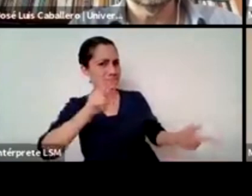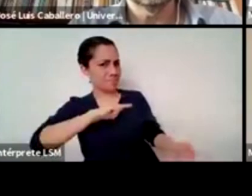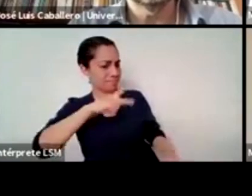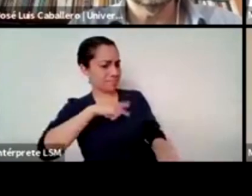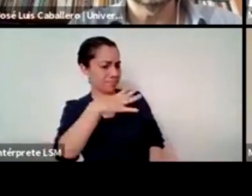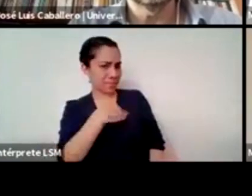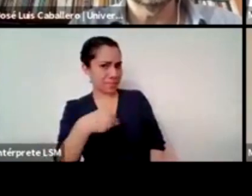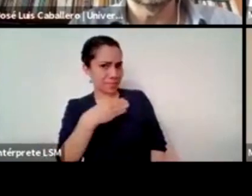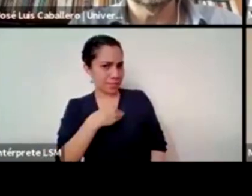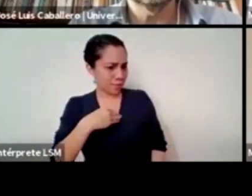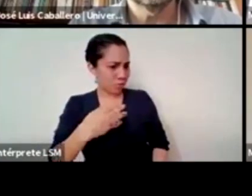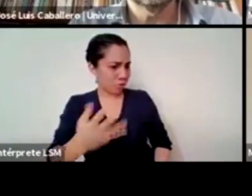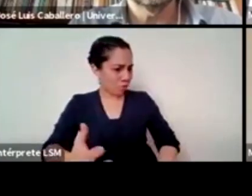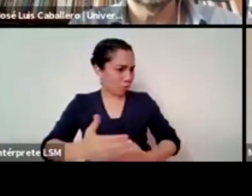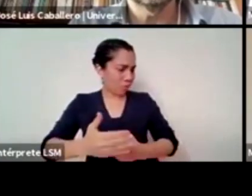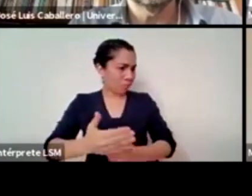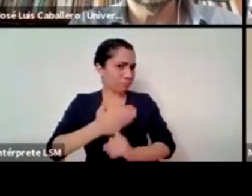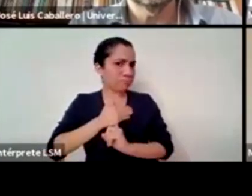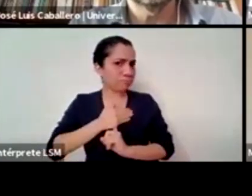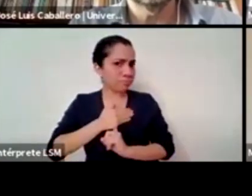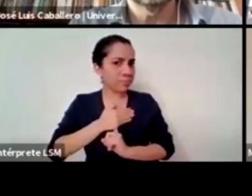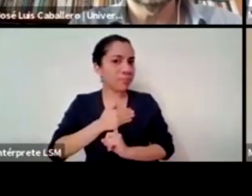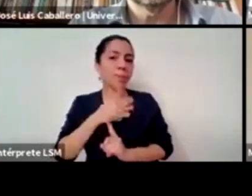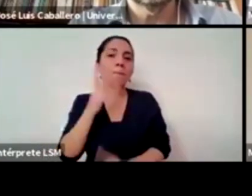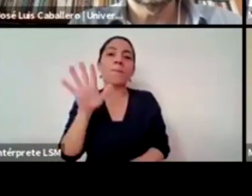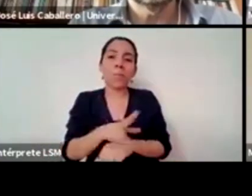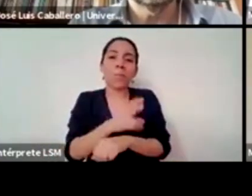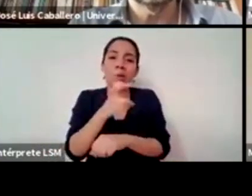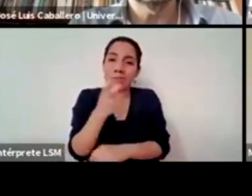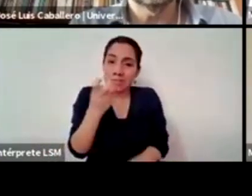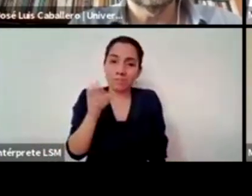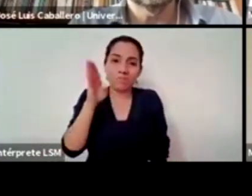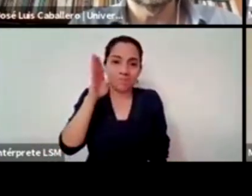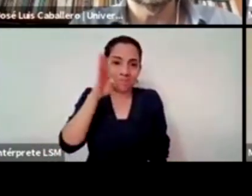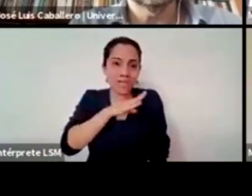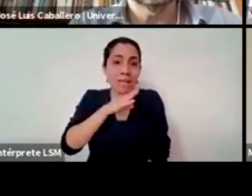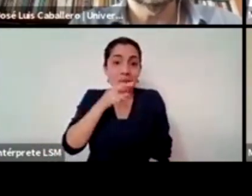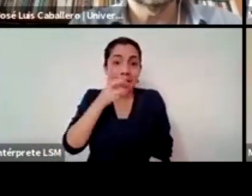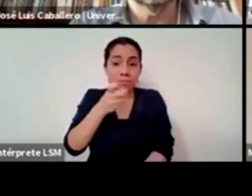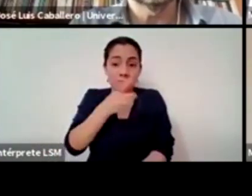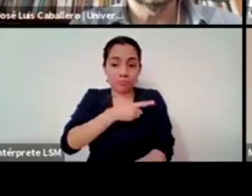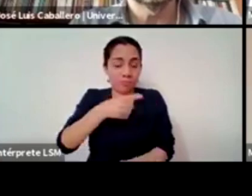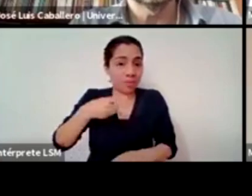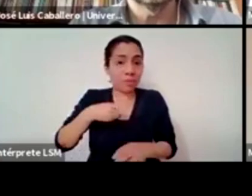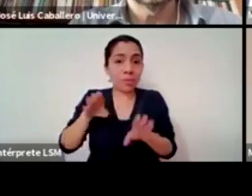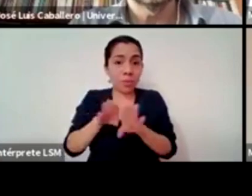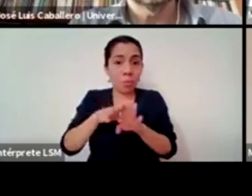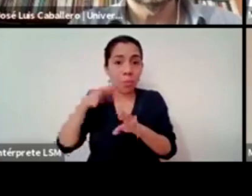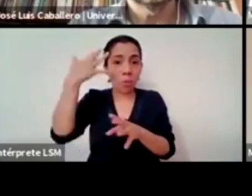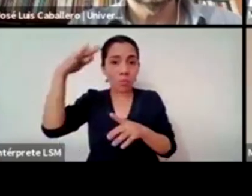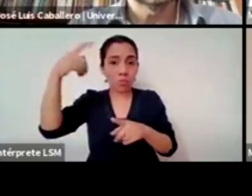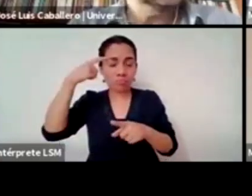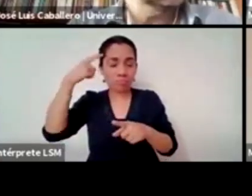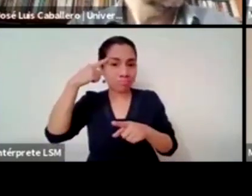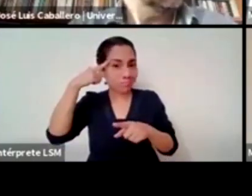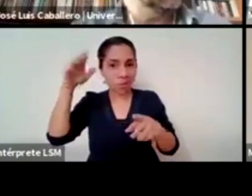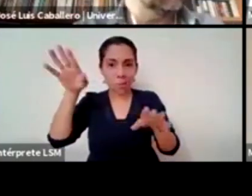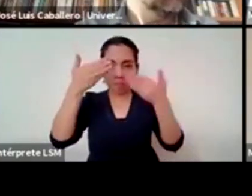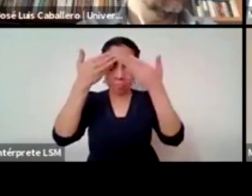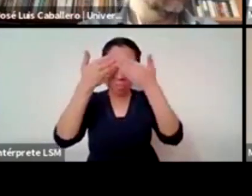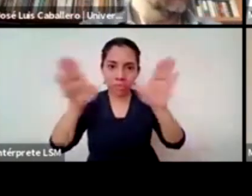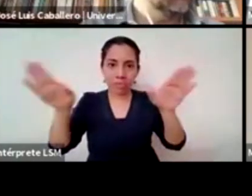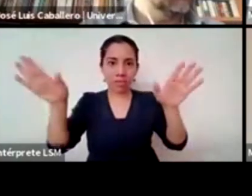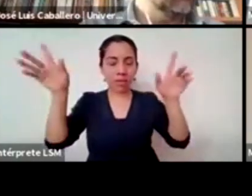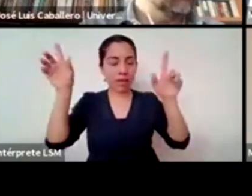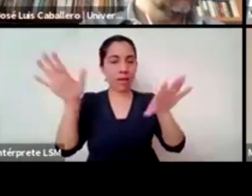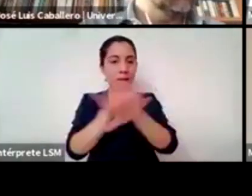pertenece por eso hablaba de un territorio a colonizar entonces yo creo que esto lo que nos lleva es a una política